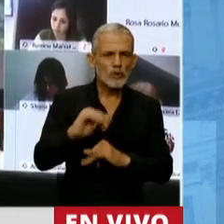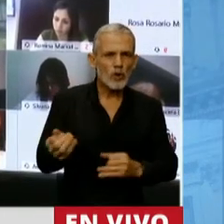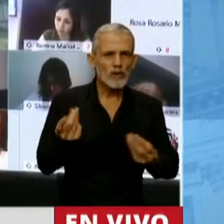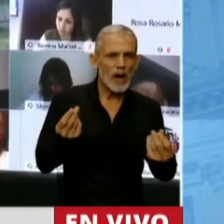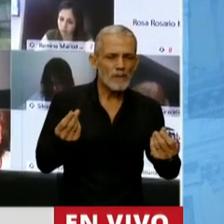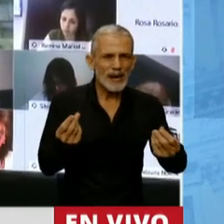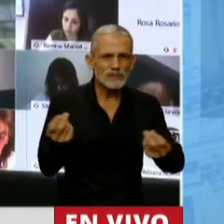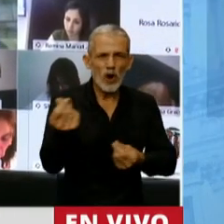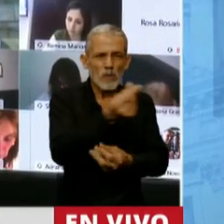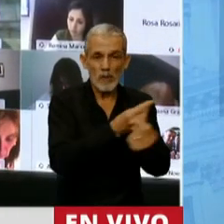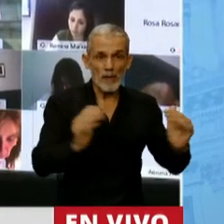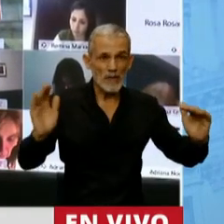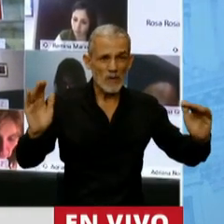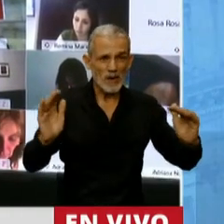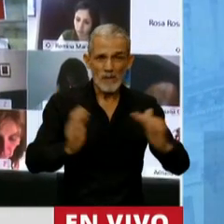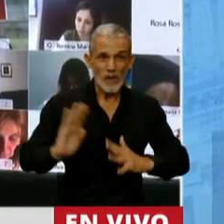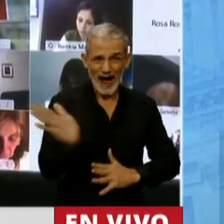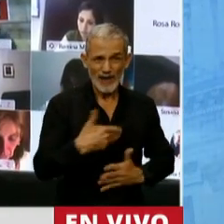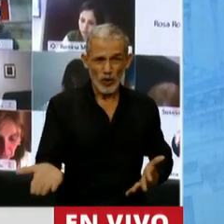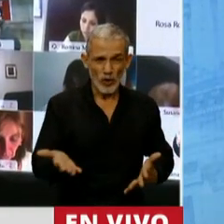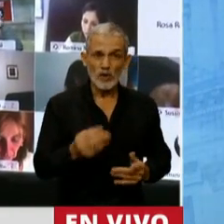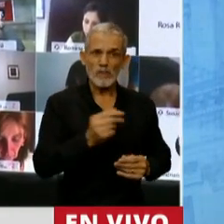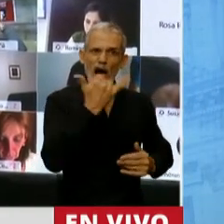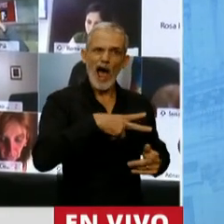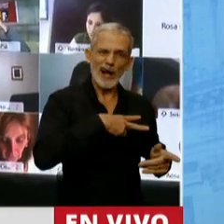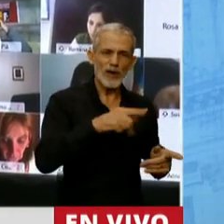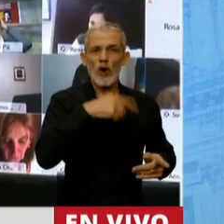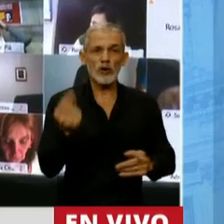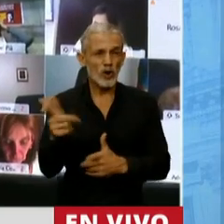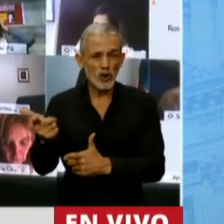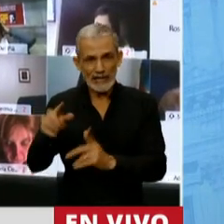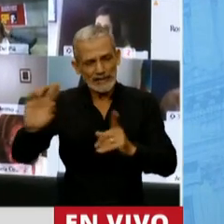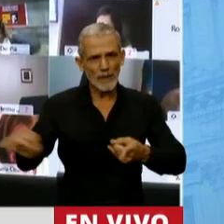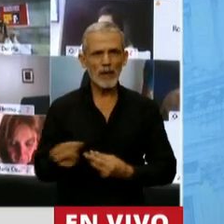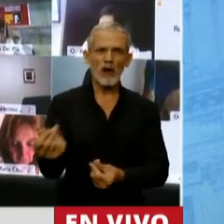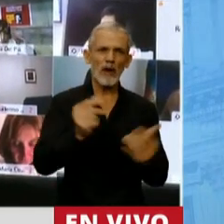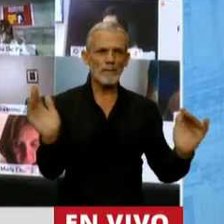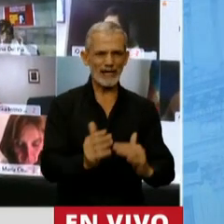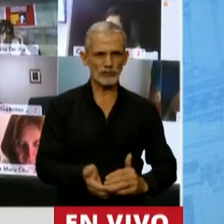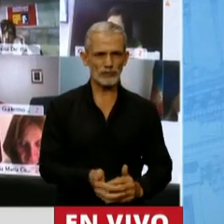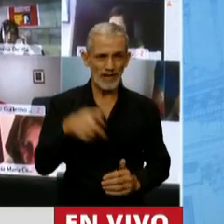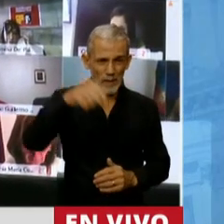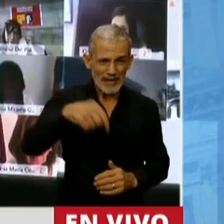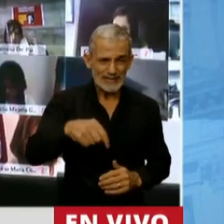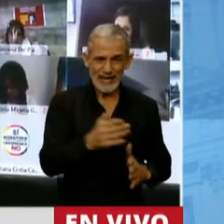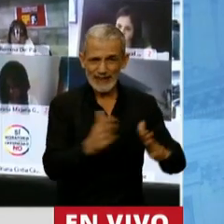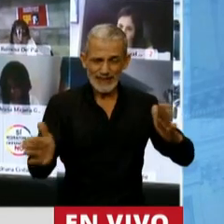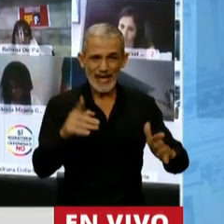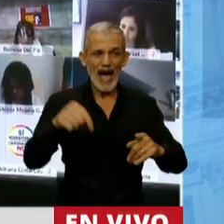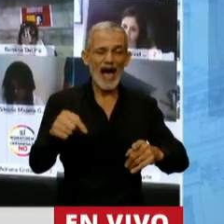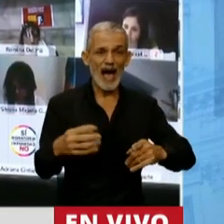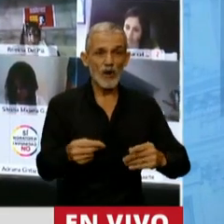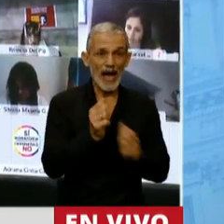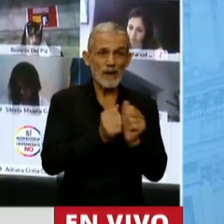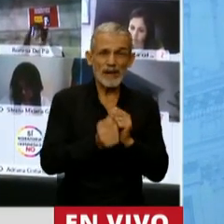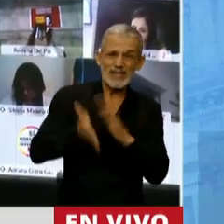el poder adquisitivo a todos, al que tiene y al que no tiene. De este presente que se van